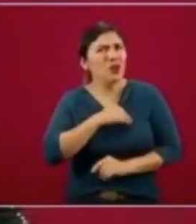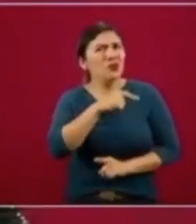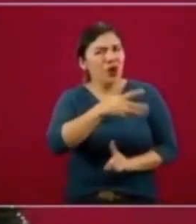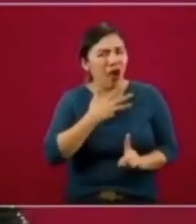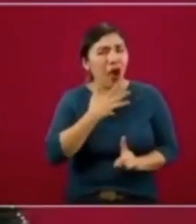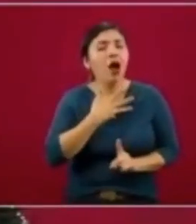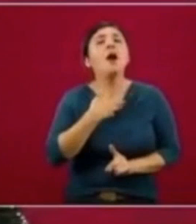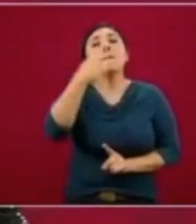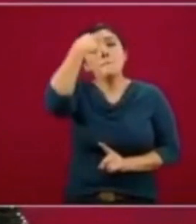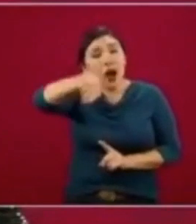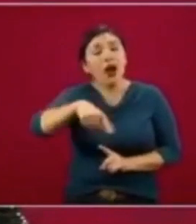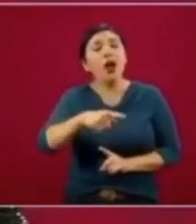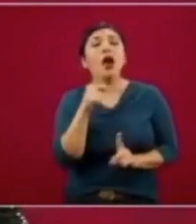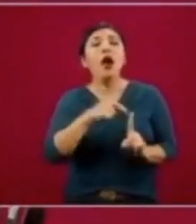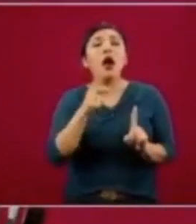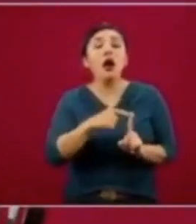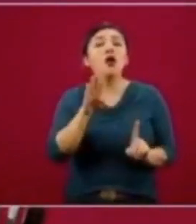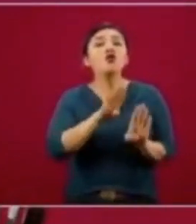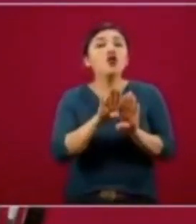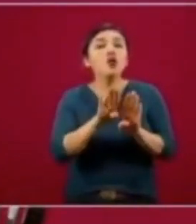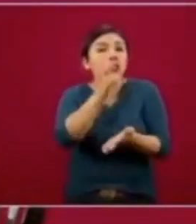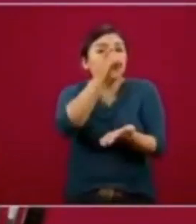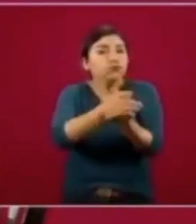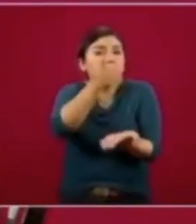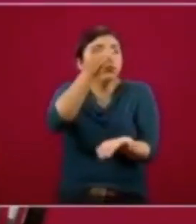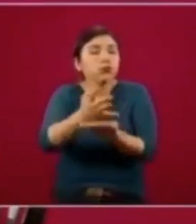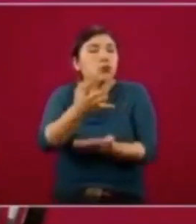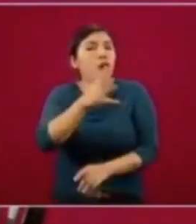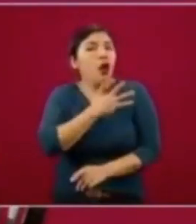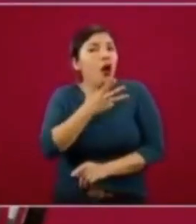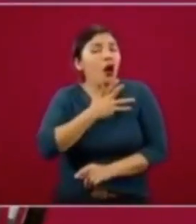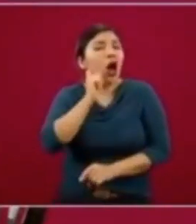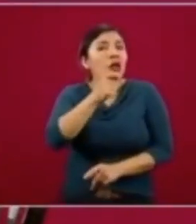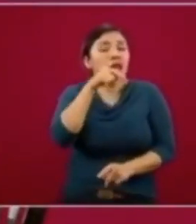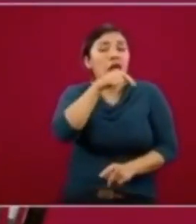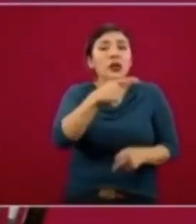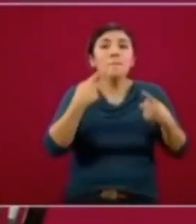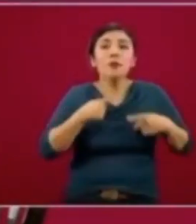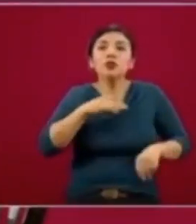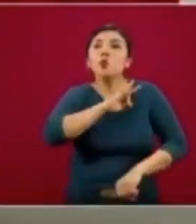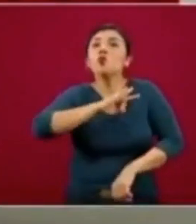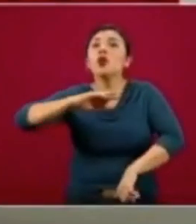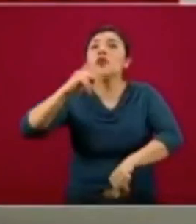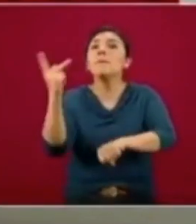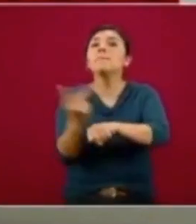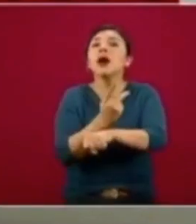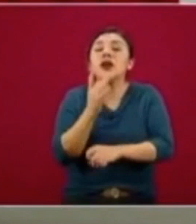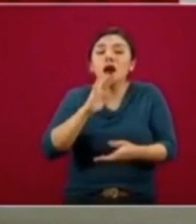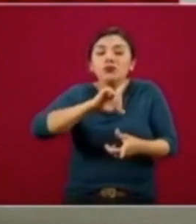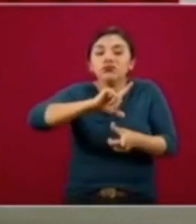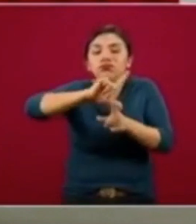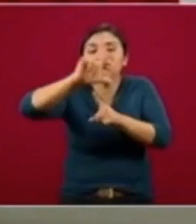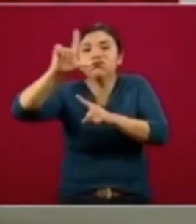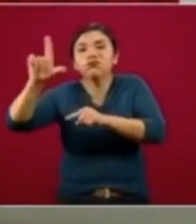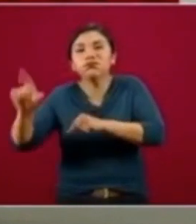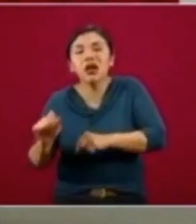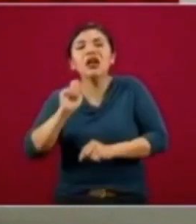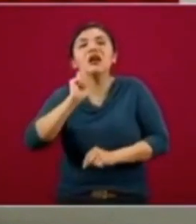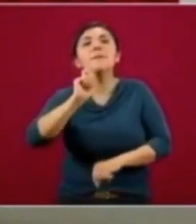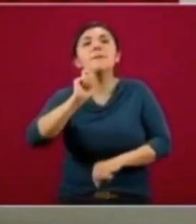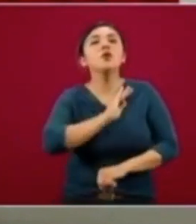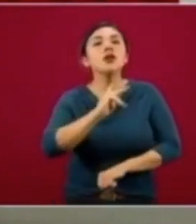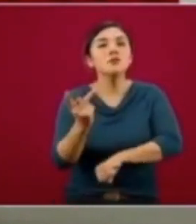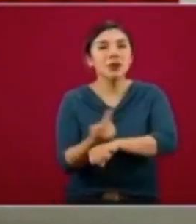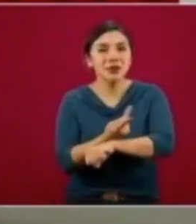con el propósito primero de tener una identificación del pronóstico de lo que le va a ocurrir a la persona de quien se tomó la